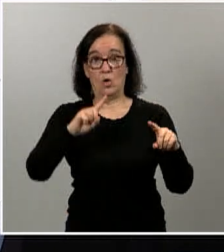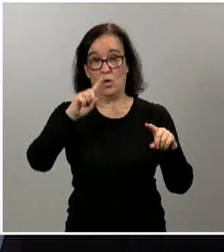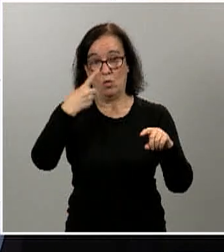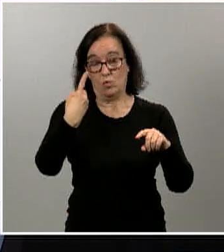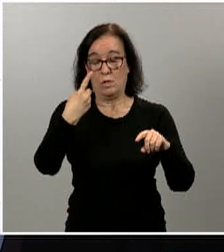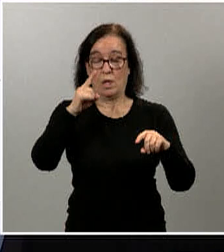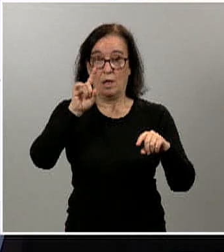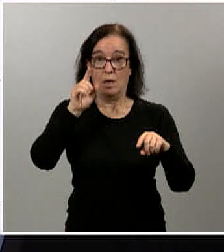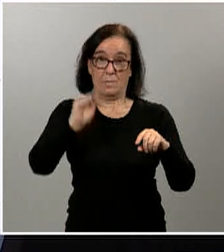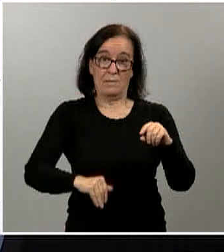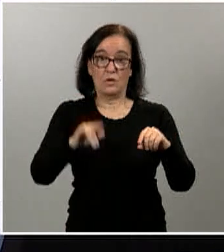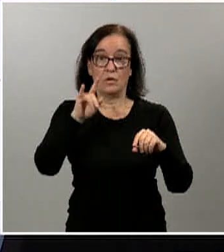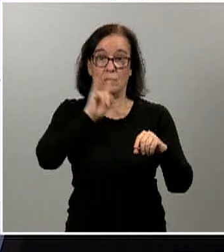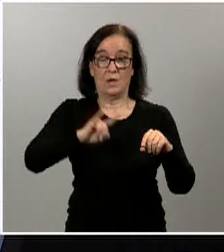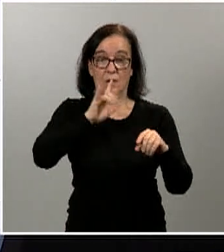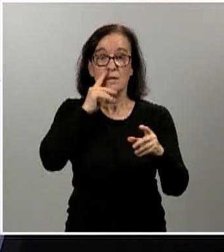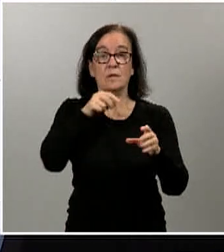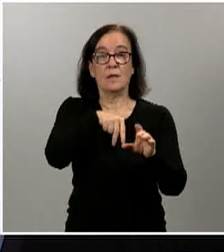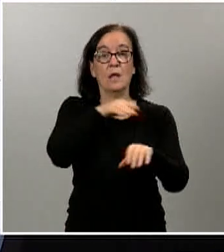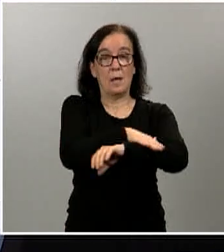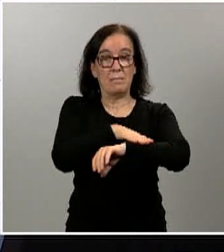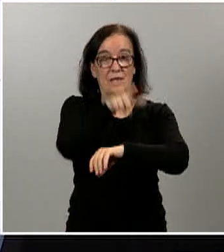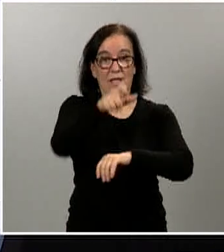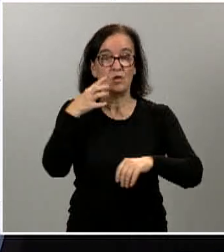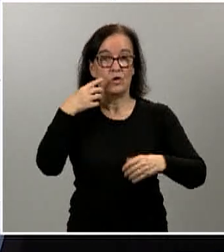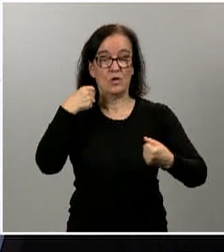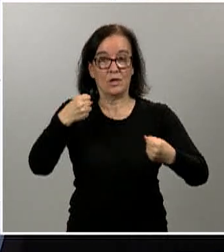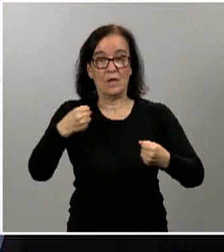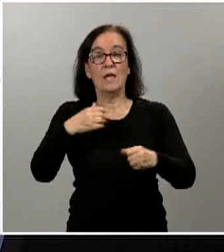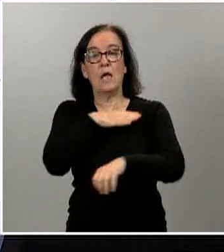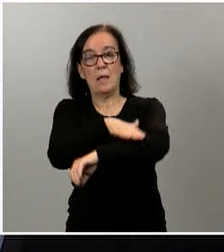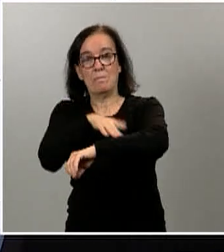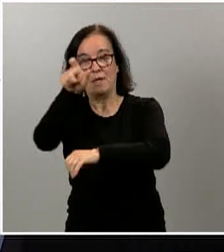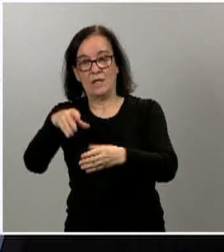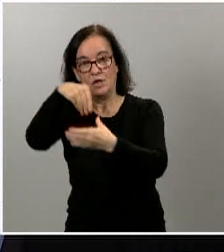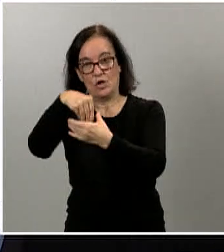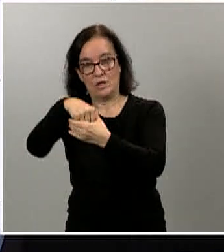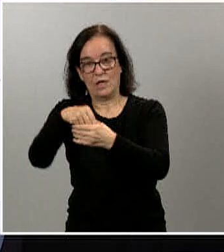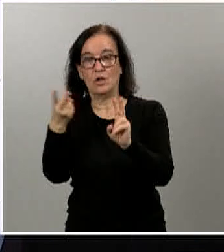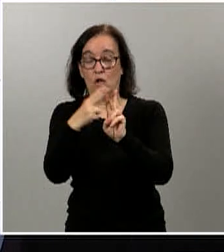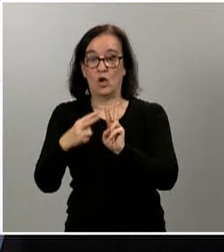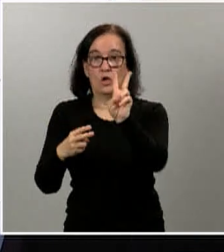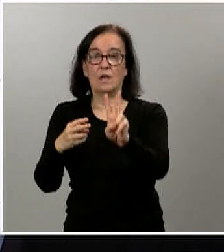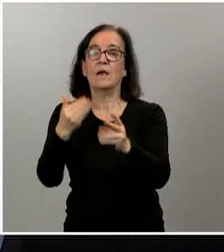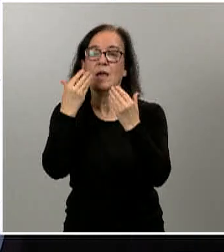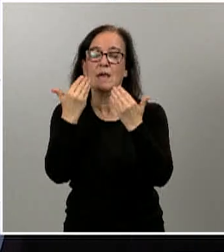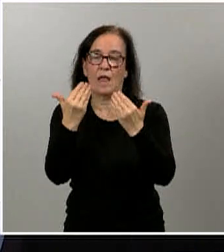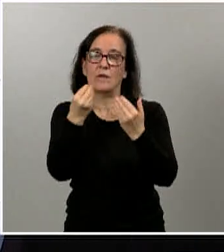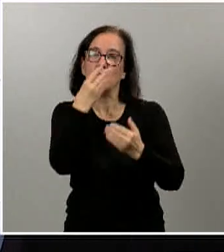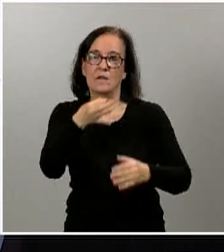ustedes el ministro de Sanidad, Salvador Illa, y el ministro de Interior, Fernando Grande Marlaska. Gracias y buenas tardes. Muchas gracias.